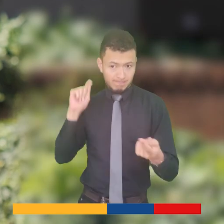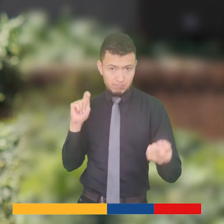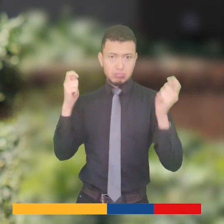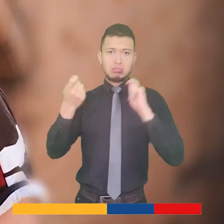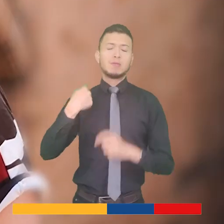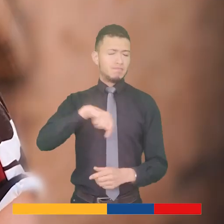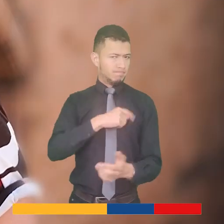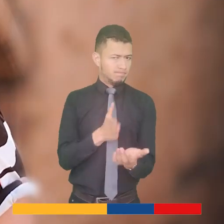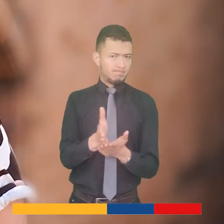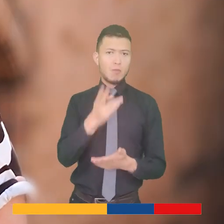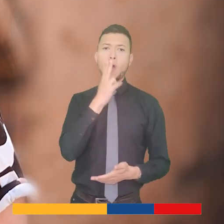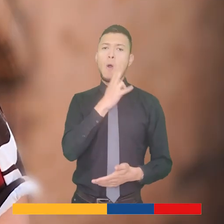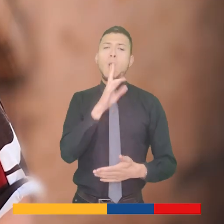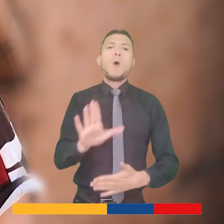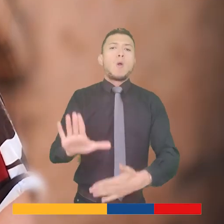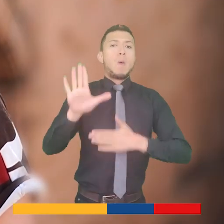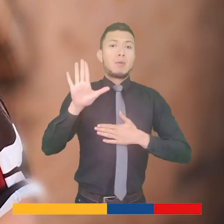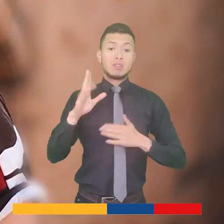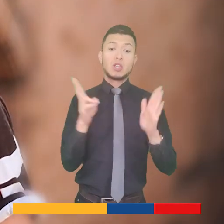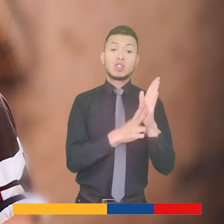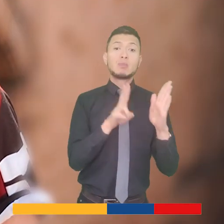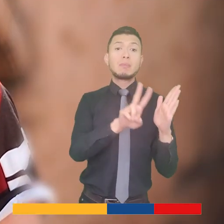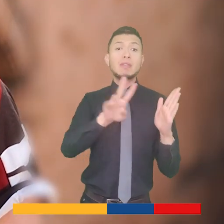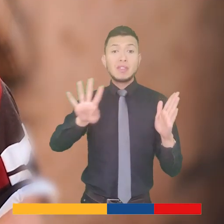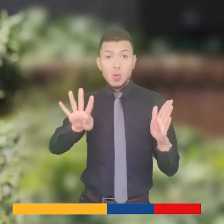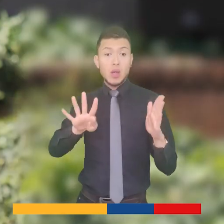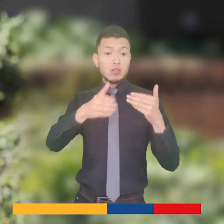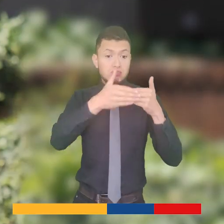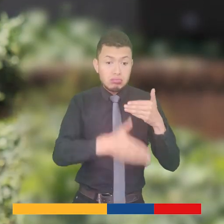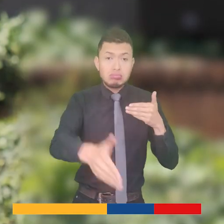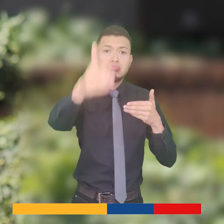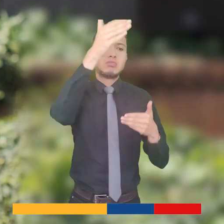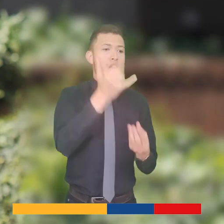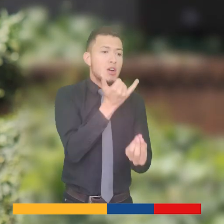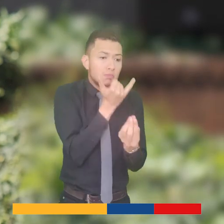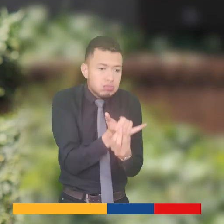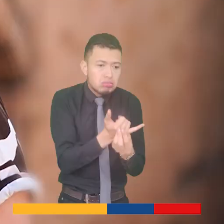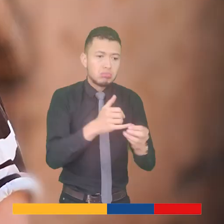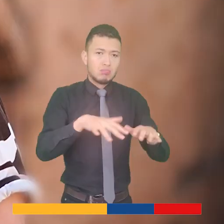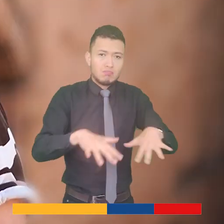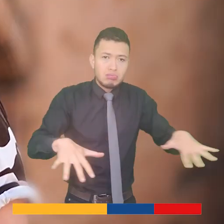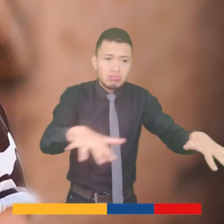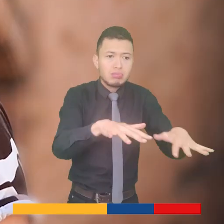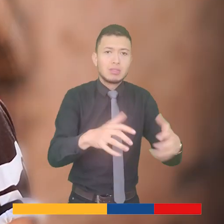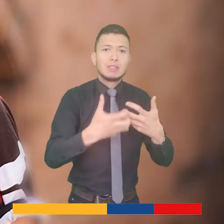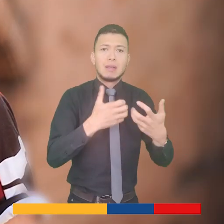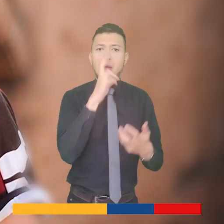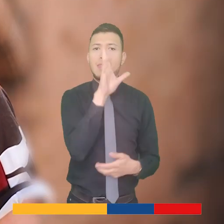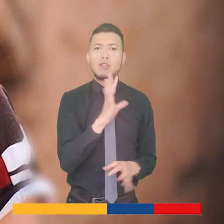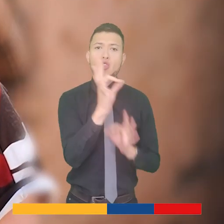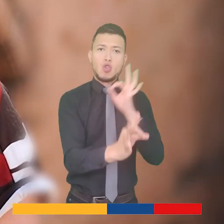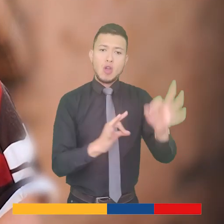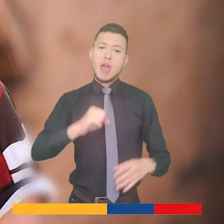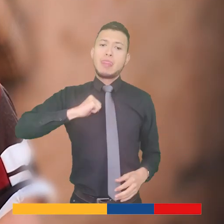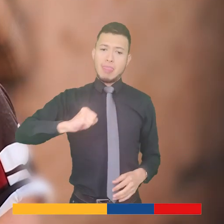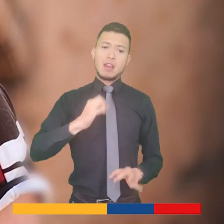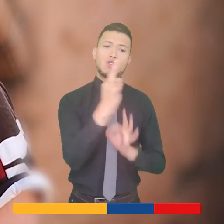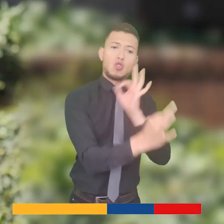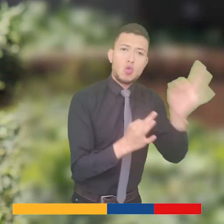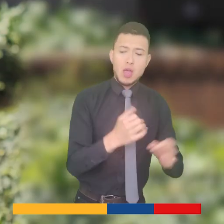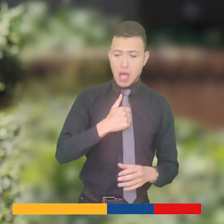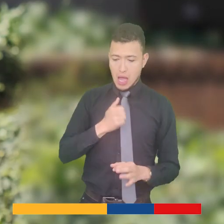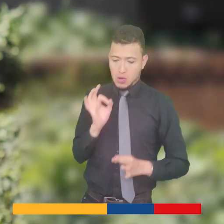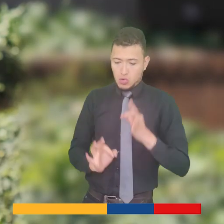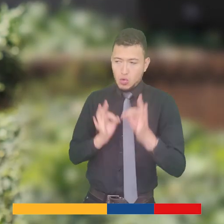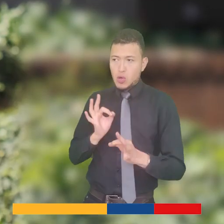discapacidad. Desde el Gobierno del Cambio seguimos comprometidos para que a partir del 2024 podamos aterrizar el Sistema Nacional de Cuidados